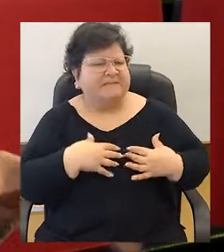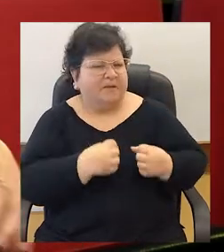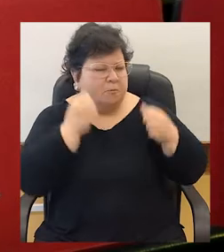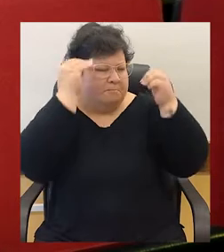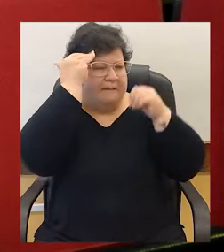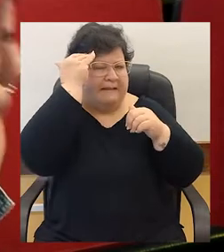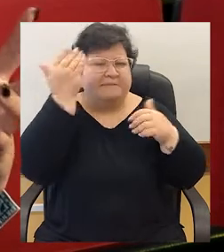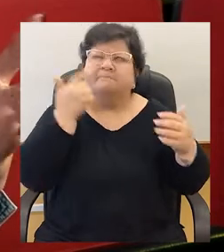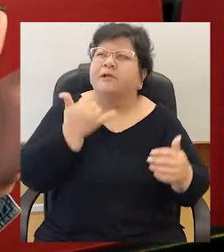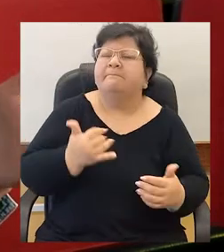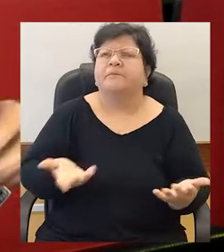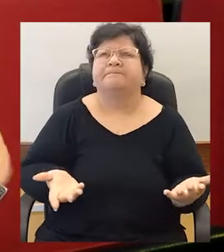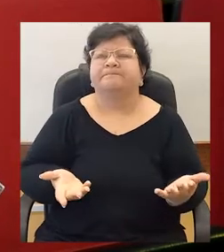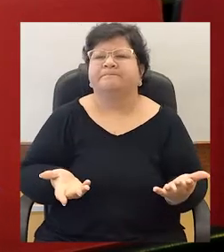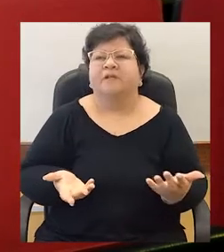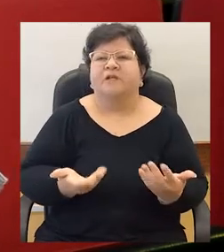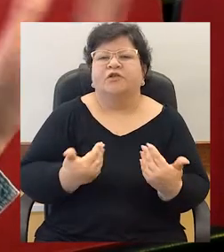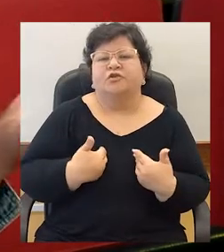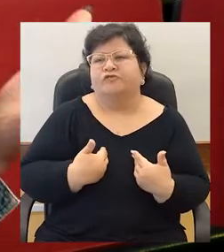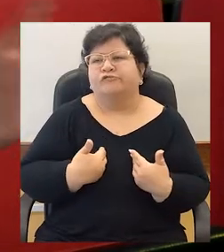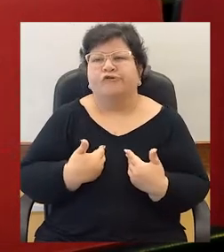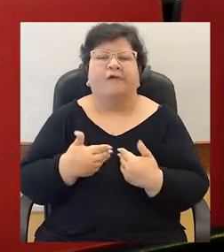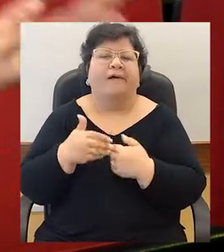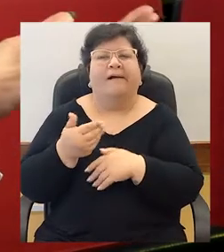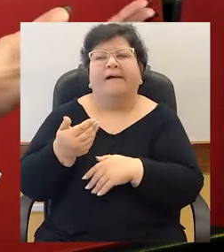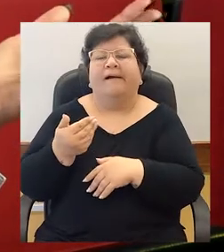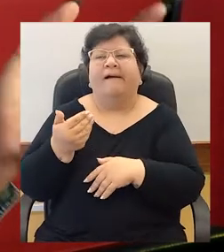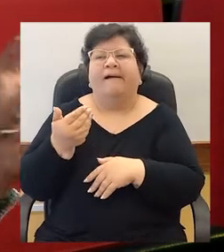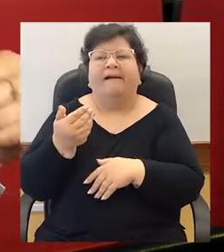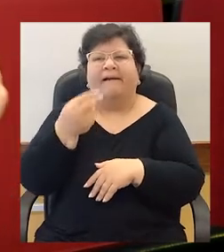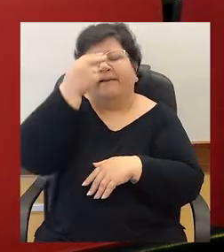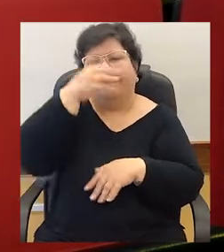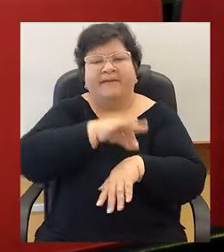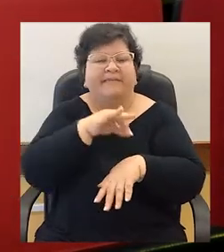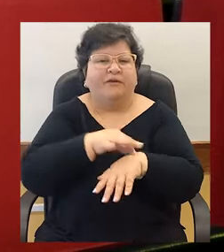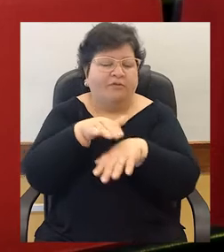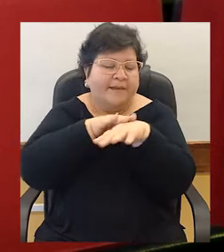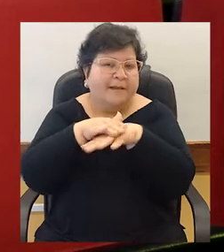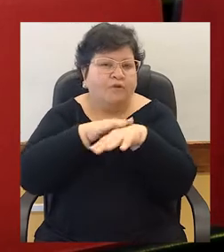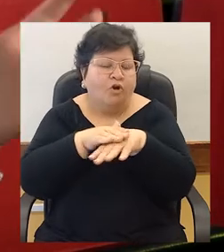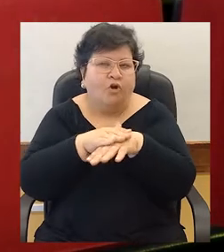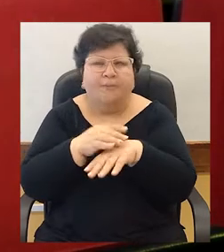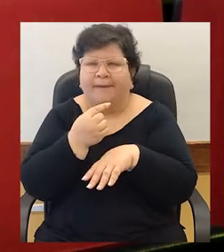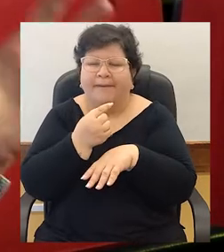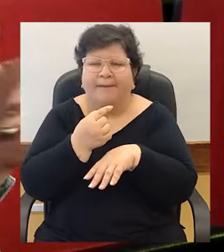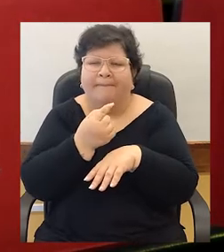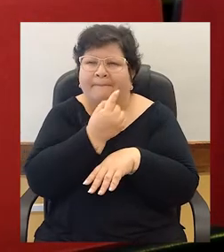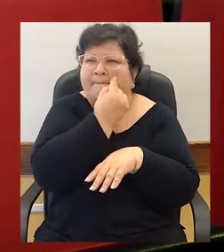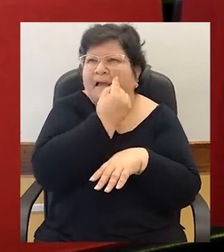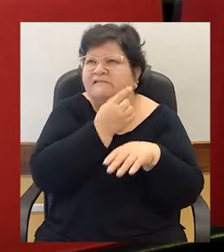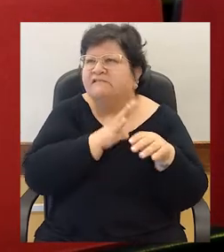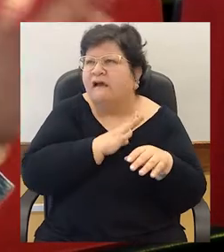O sea, yo por ejemplo cuando digo voy a la dermatóloga porque me salió una manchita, o voy al oftalmólogo porque no veo bien.